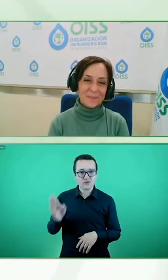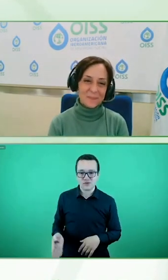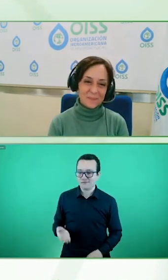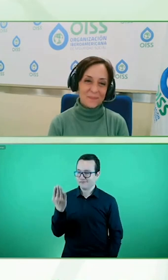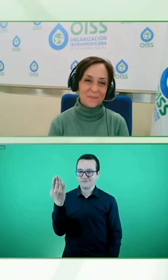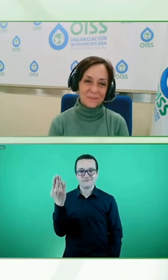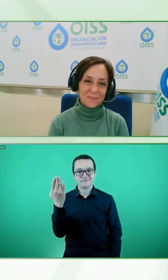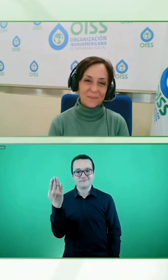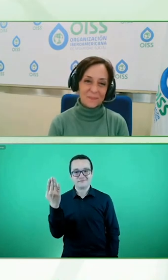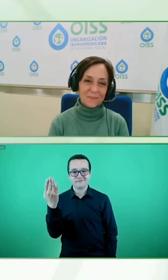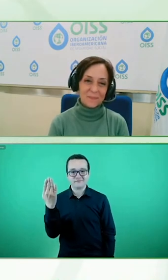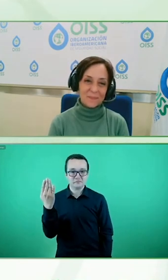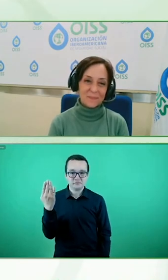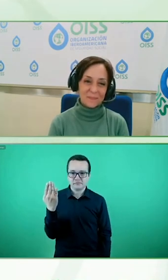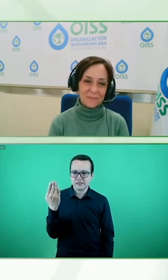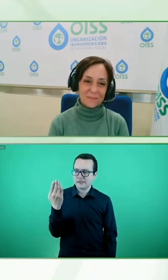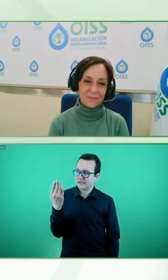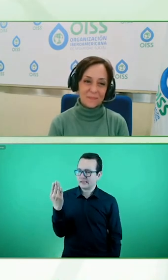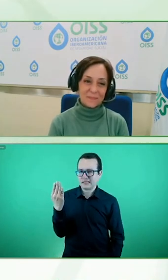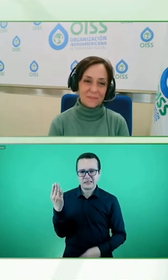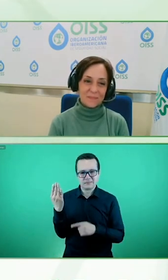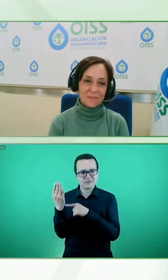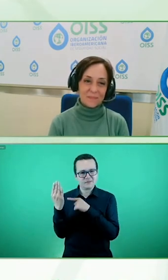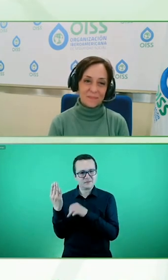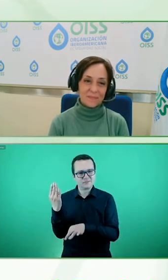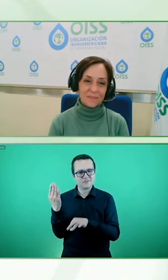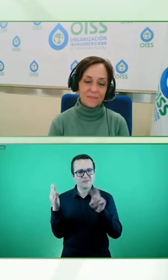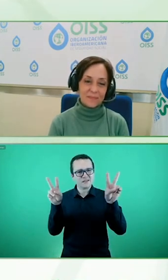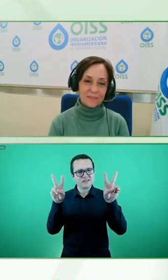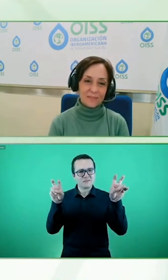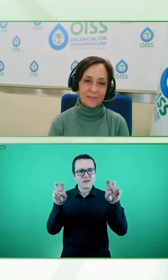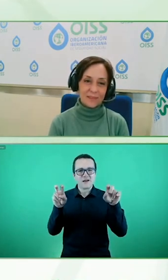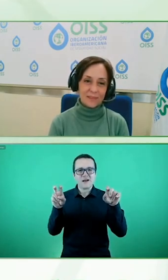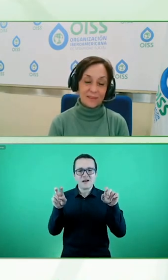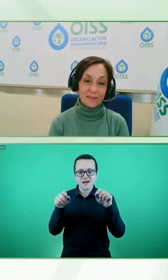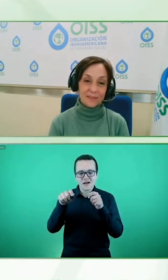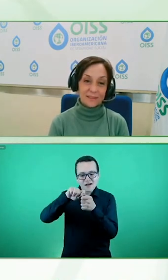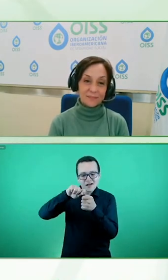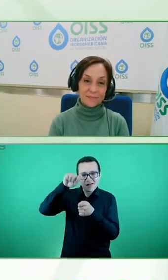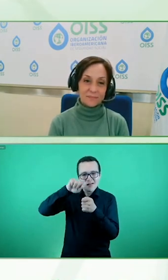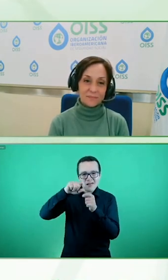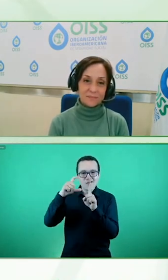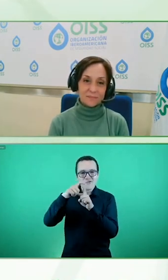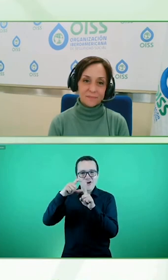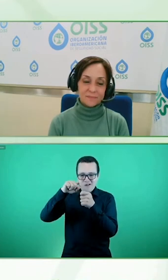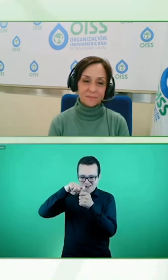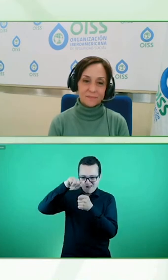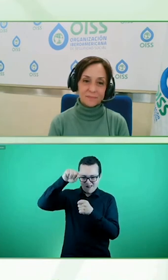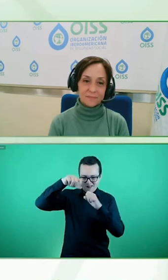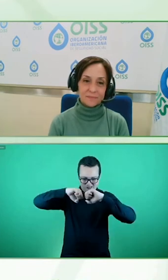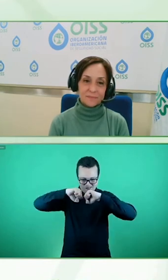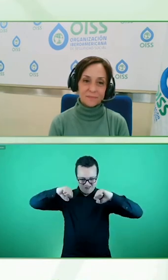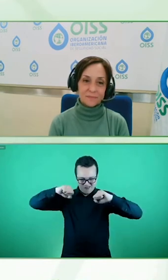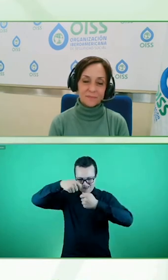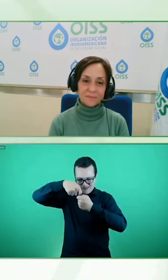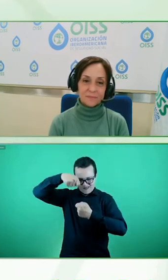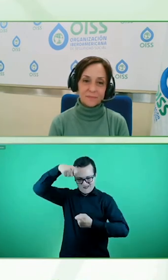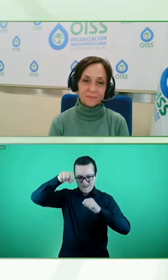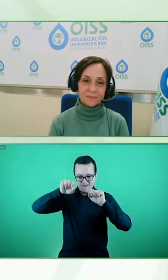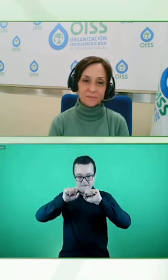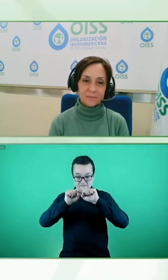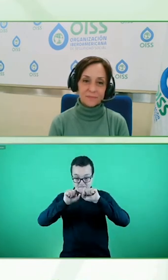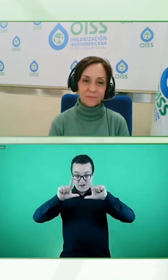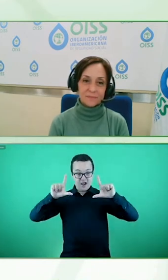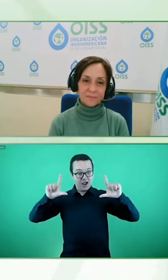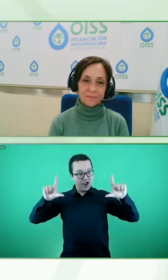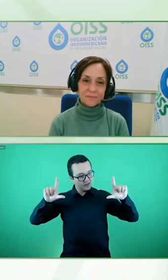se le ocurriría lo de las letras grandes, ¿no? Para el teléfono, ¿no? Y uno ya, cuando ya llega a una cierta edad, dice, qué maravilla que a alguien se le ocurrió eso, ¿no? Que vibre, dice, qué maravilla.